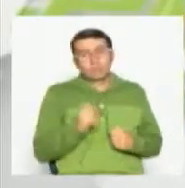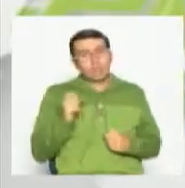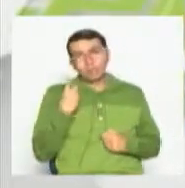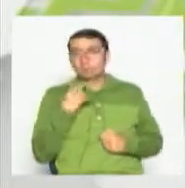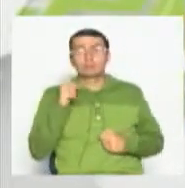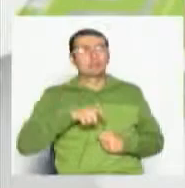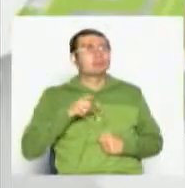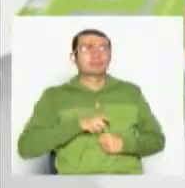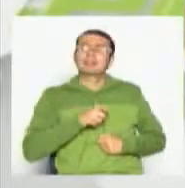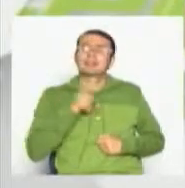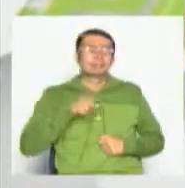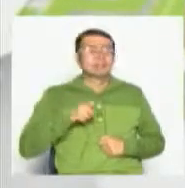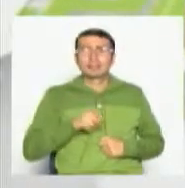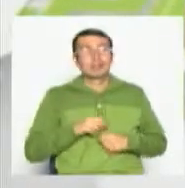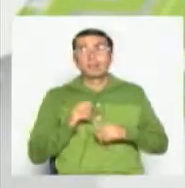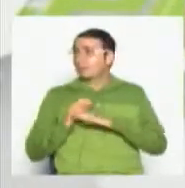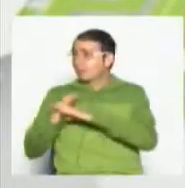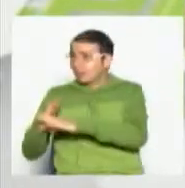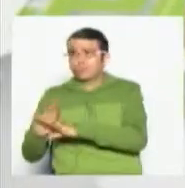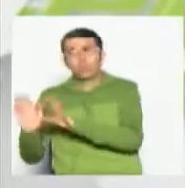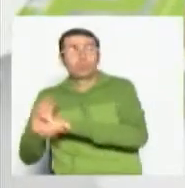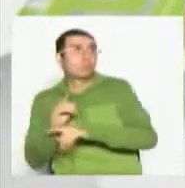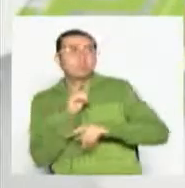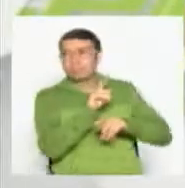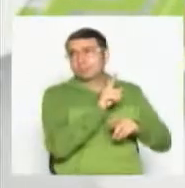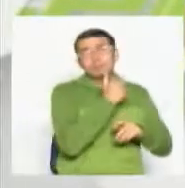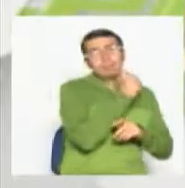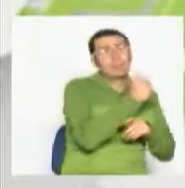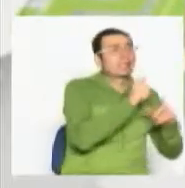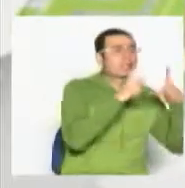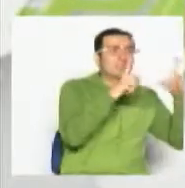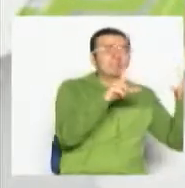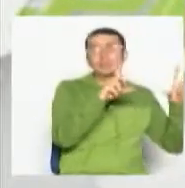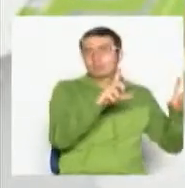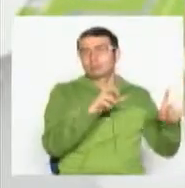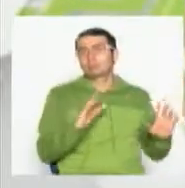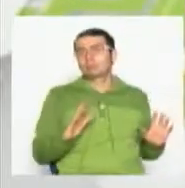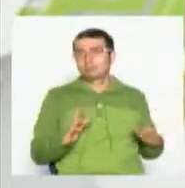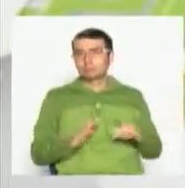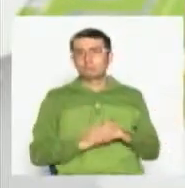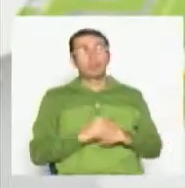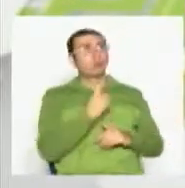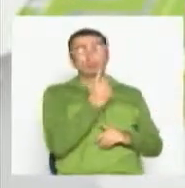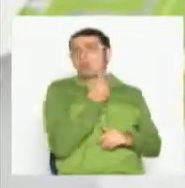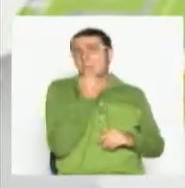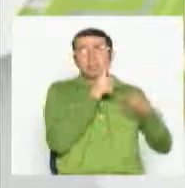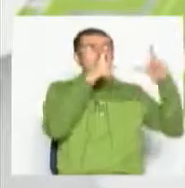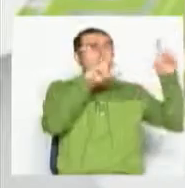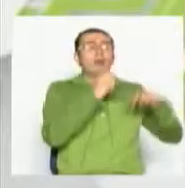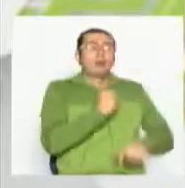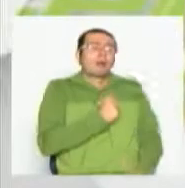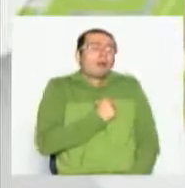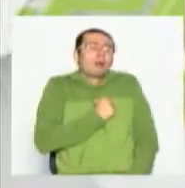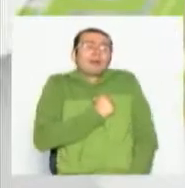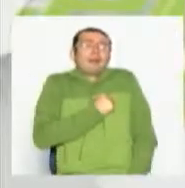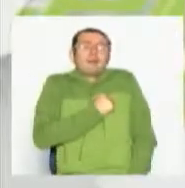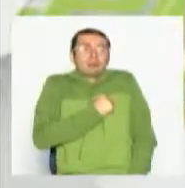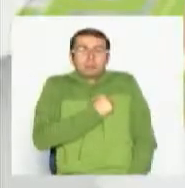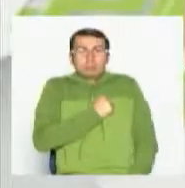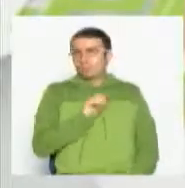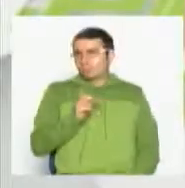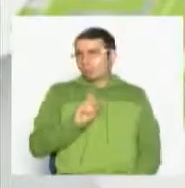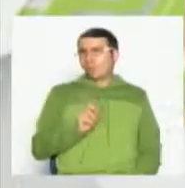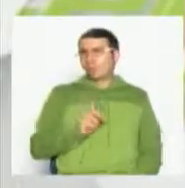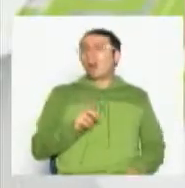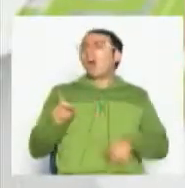de estar viendo, de estar siguiendo ese programa. No estoy hablando específicamente de una novela, que todos de alguna manera seguimos una